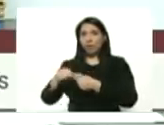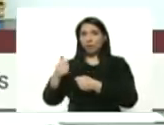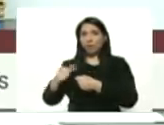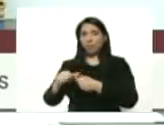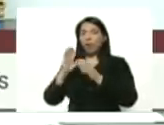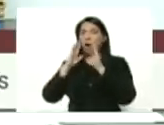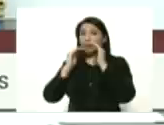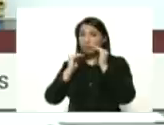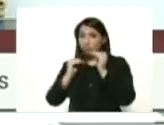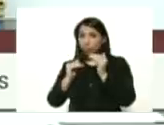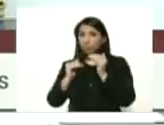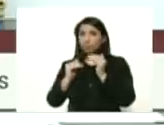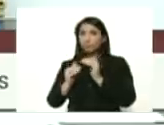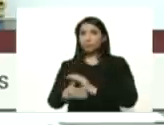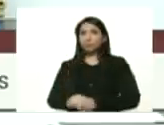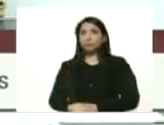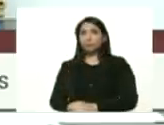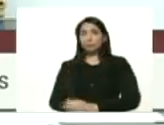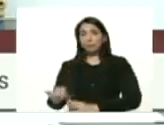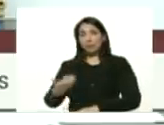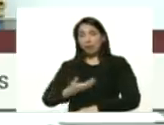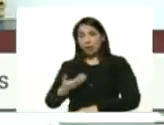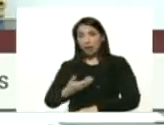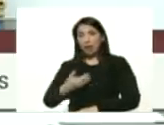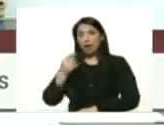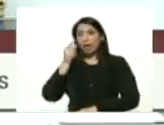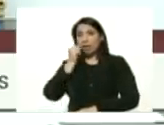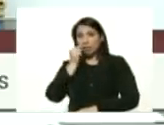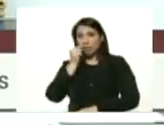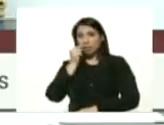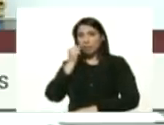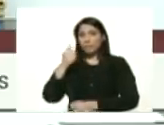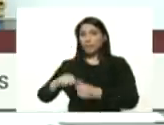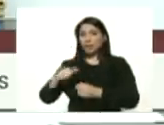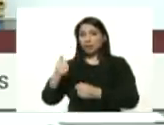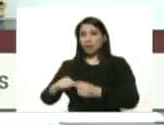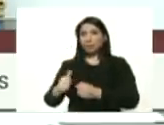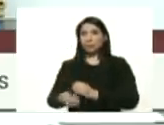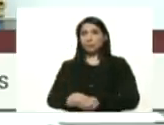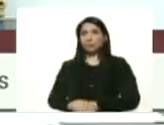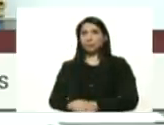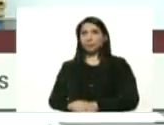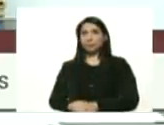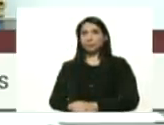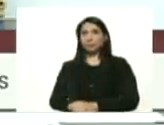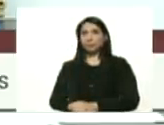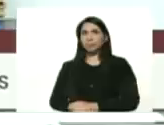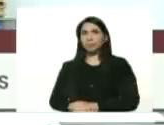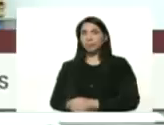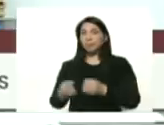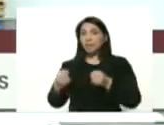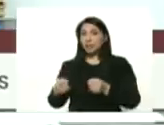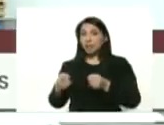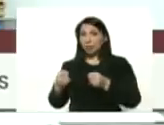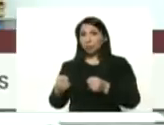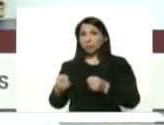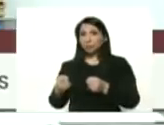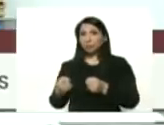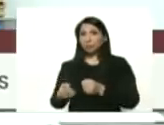atención el alcalde de Maracaibo compañero mercado las pulgas